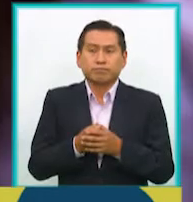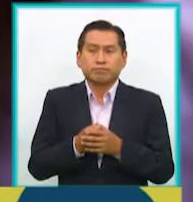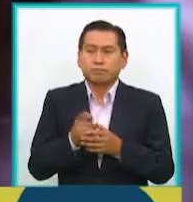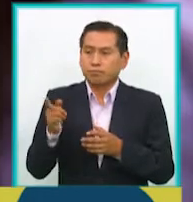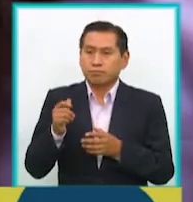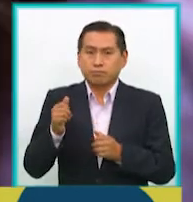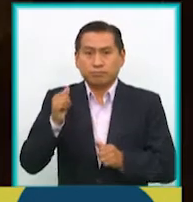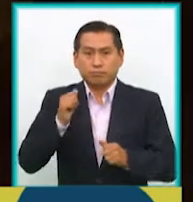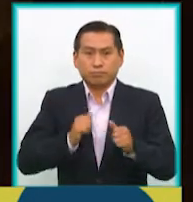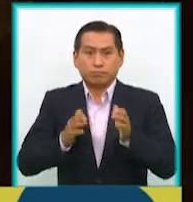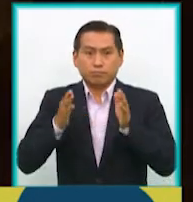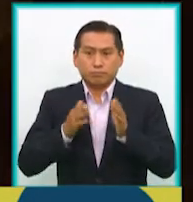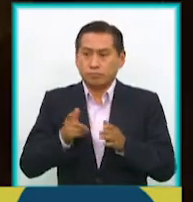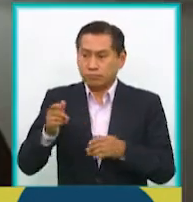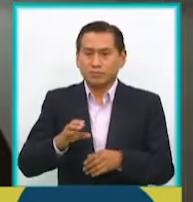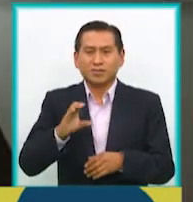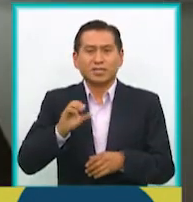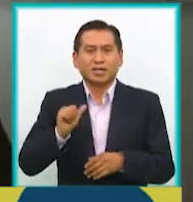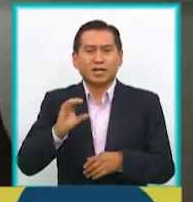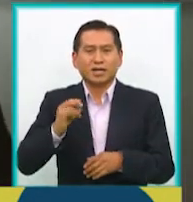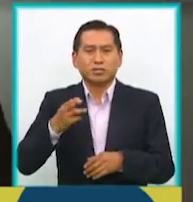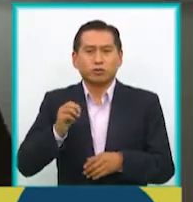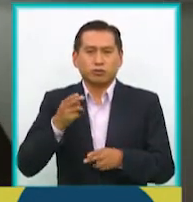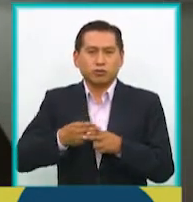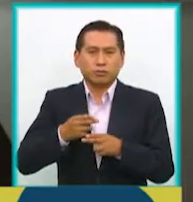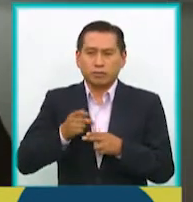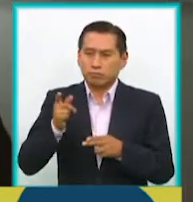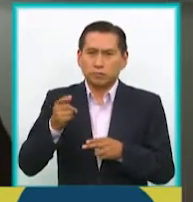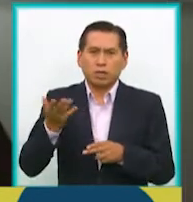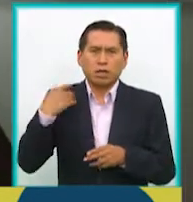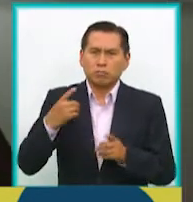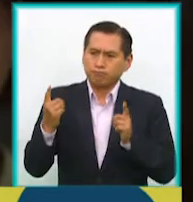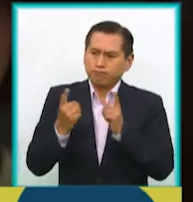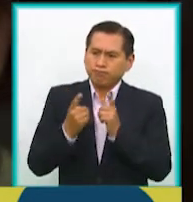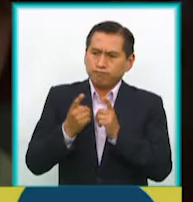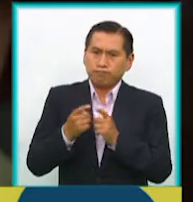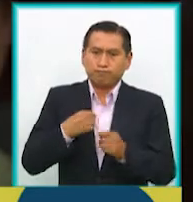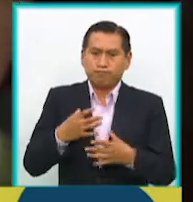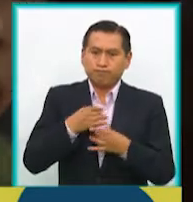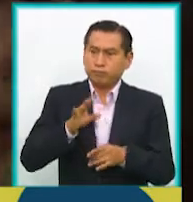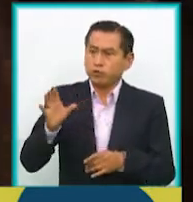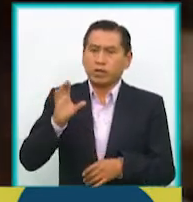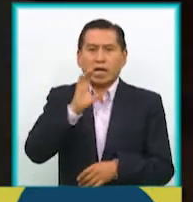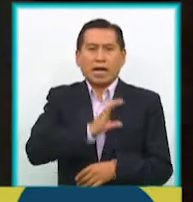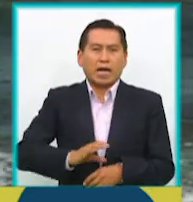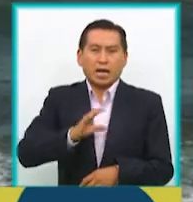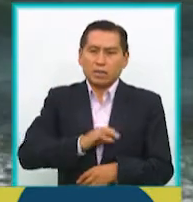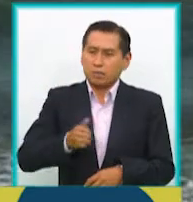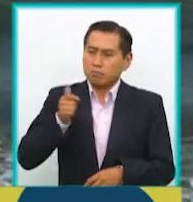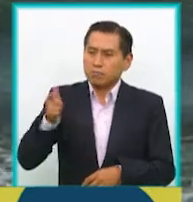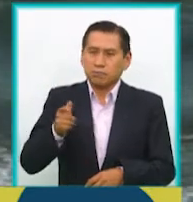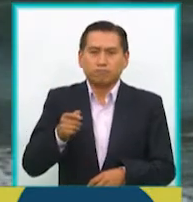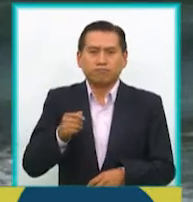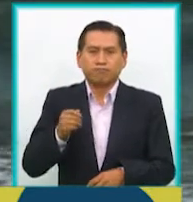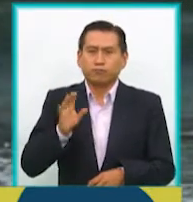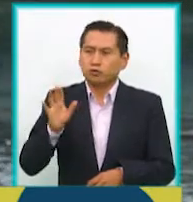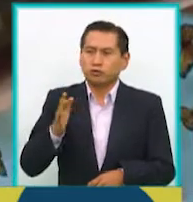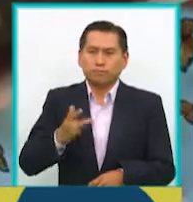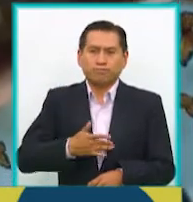que hace del personaje Cacho. Yo ya trabajé muchas veces con él y me encantaba su forma de ser, su manera de